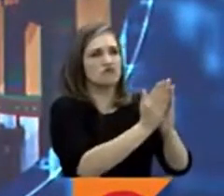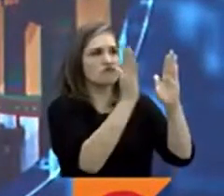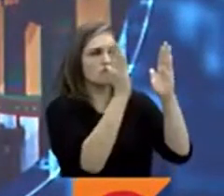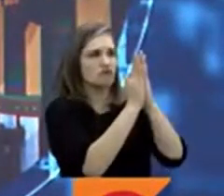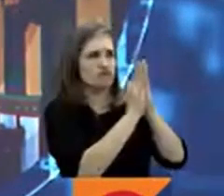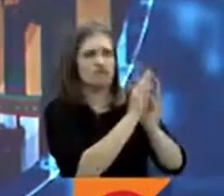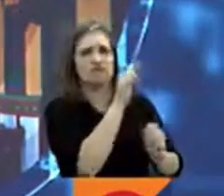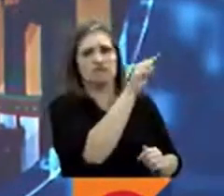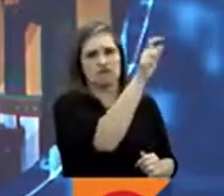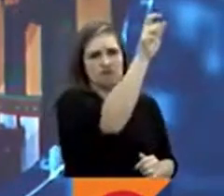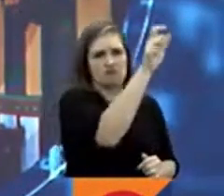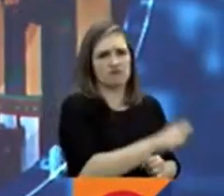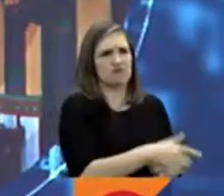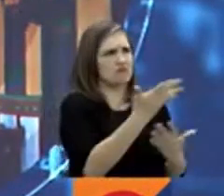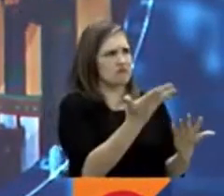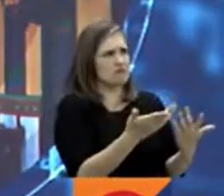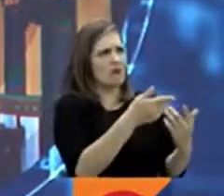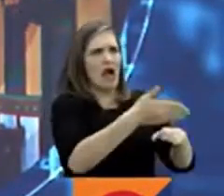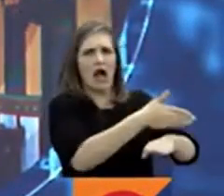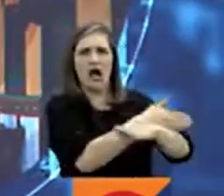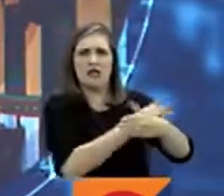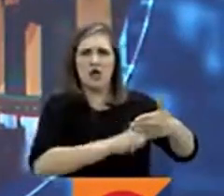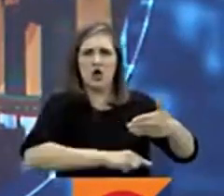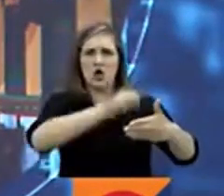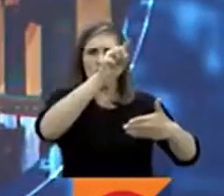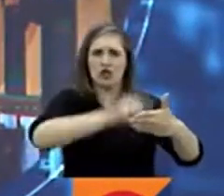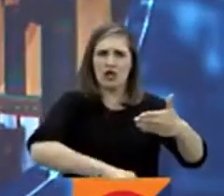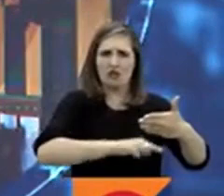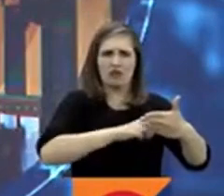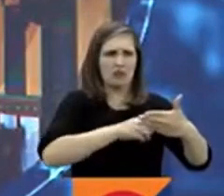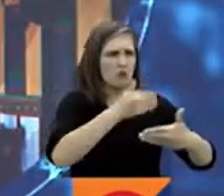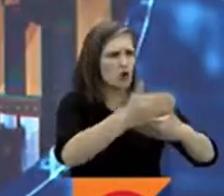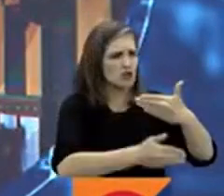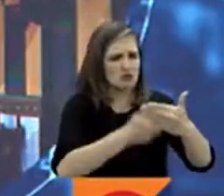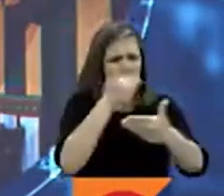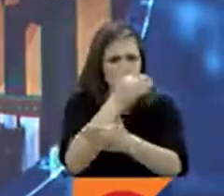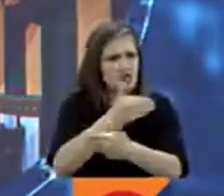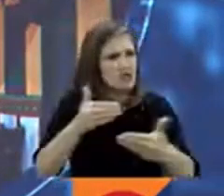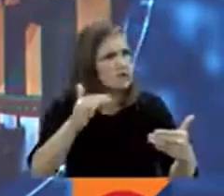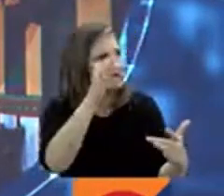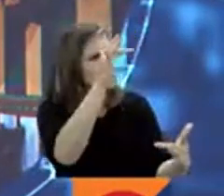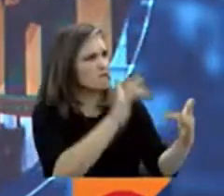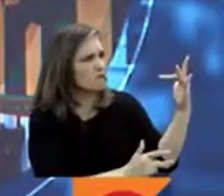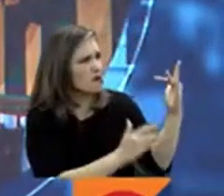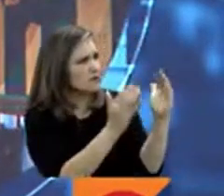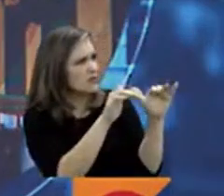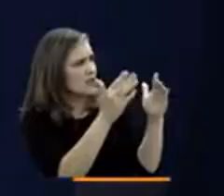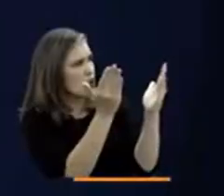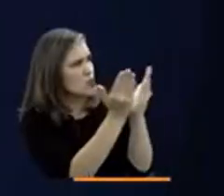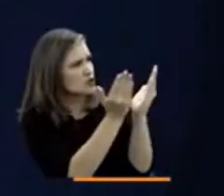irregularidades en contratos de servicio para la primera infancia. Más noticias en el siguiente panorama.